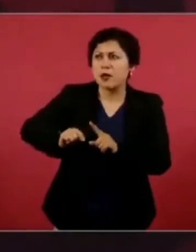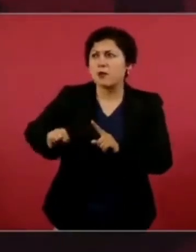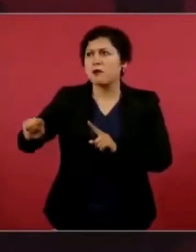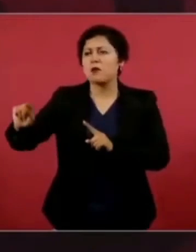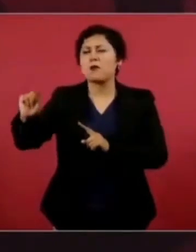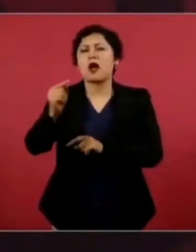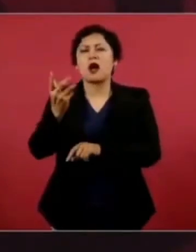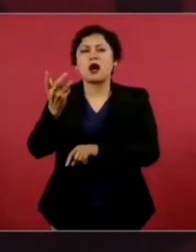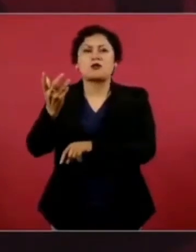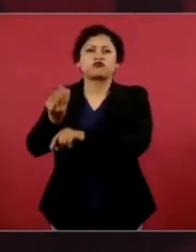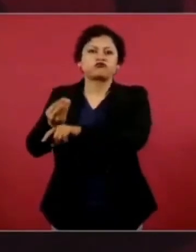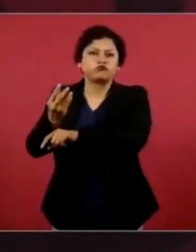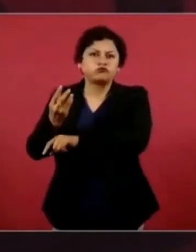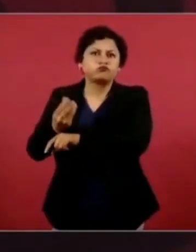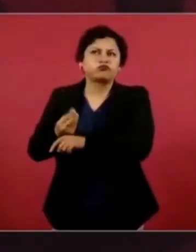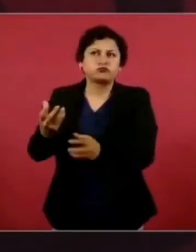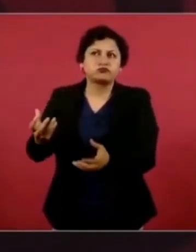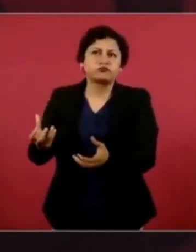caminos,